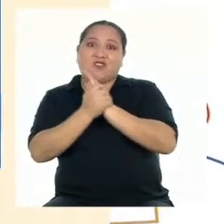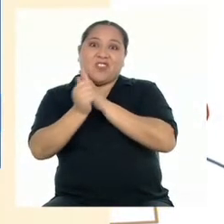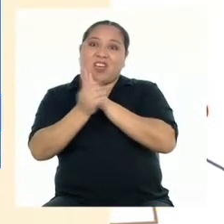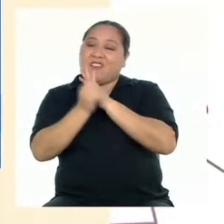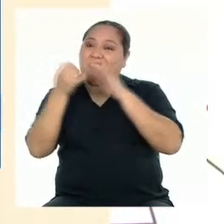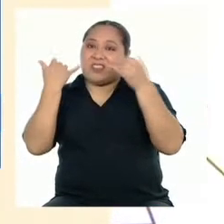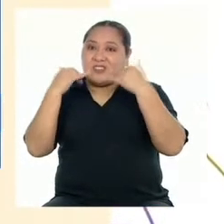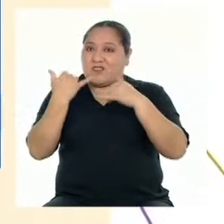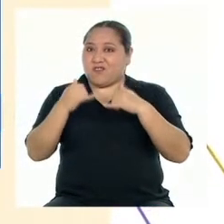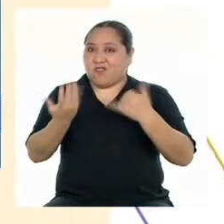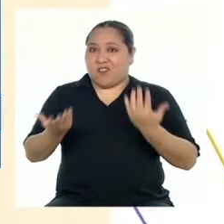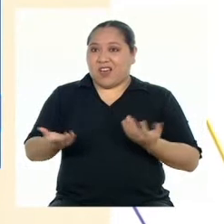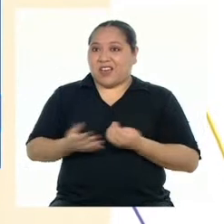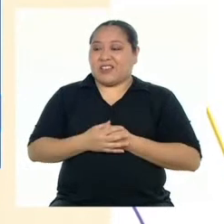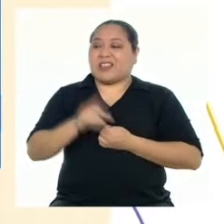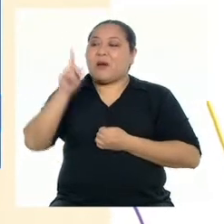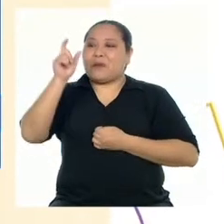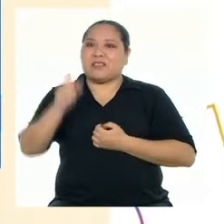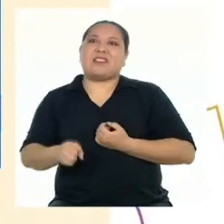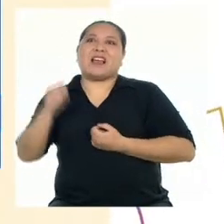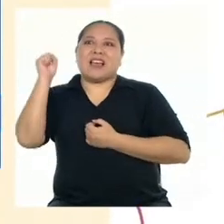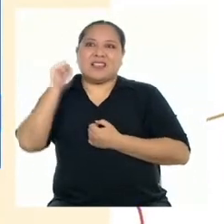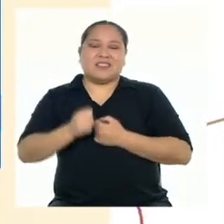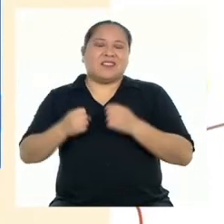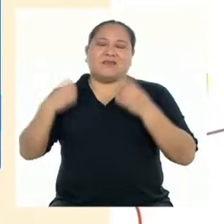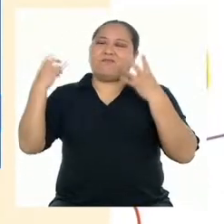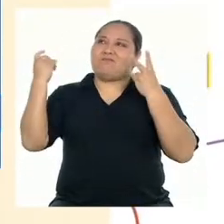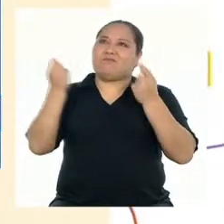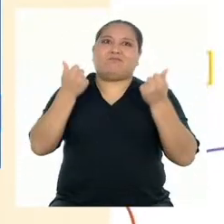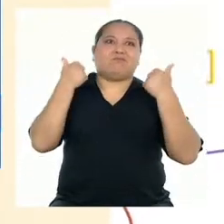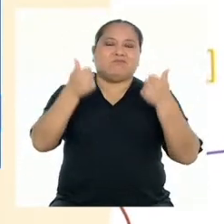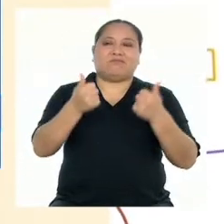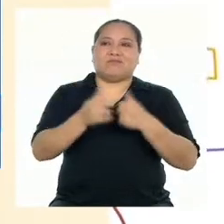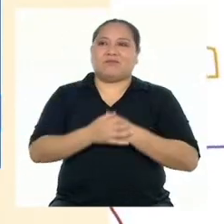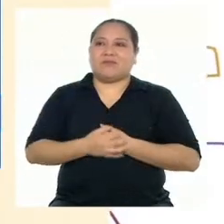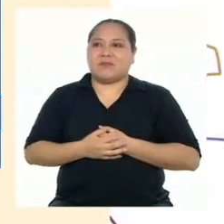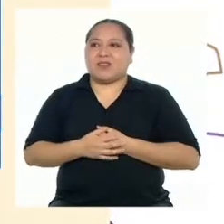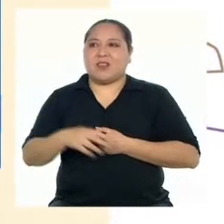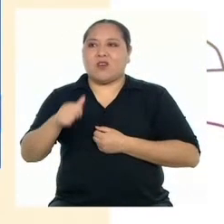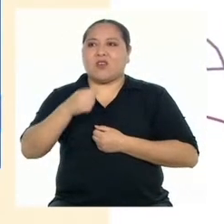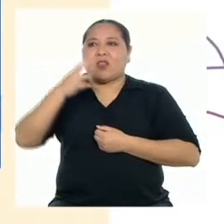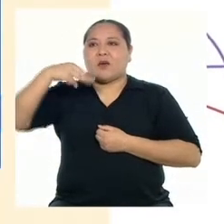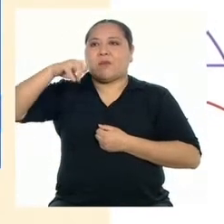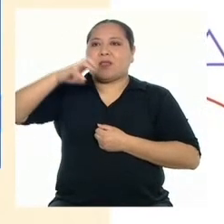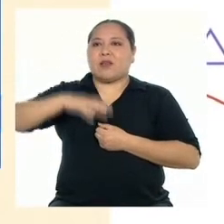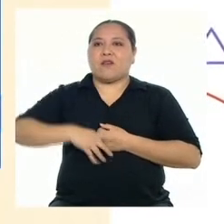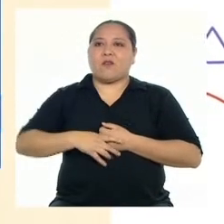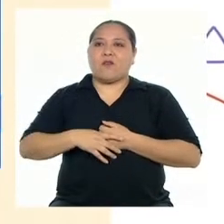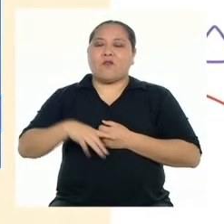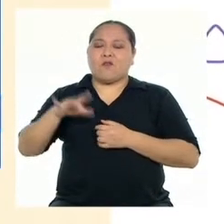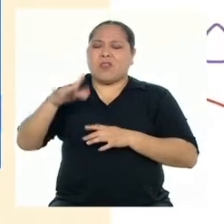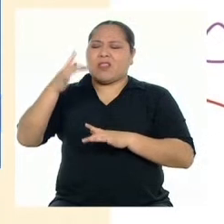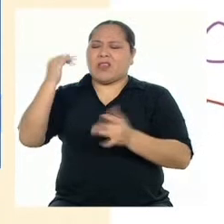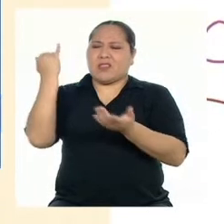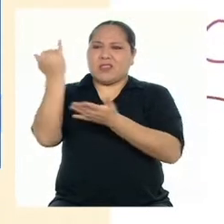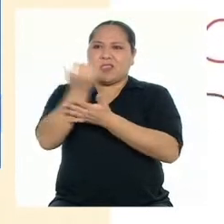en contraposición con quienes la rompen. También otra metáfora en fantásticos dibujos bailados y lúdicos